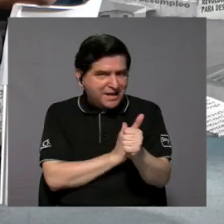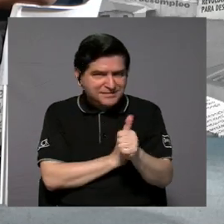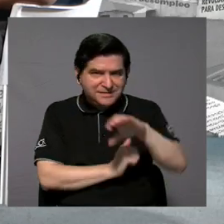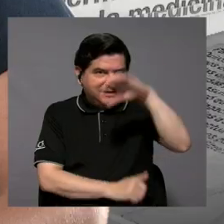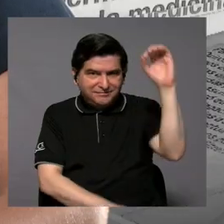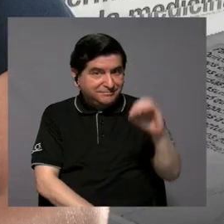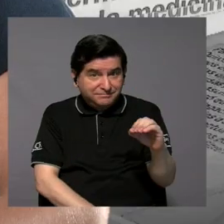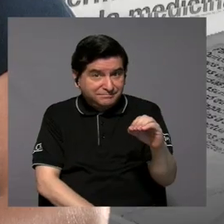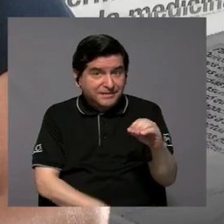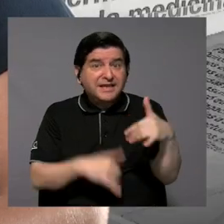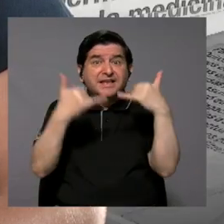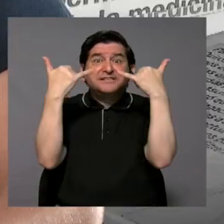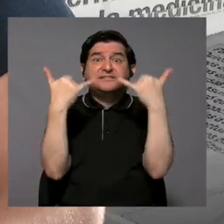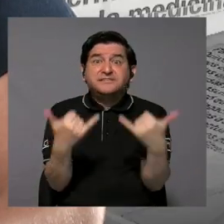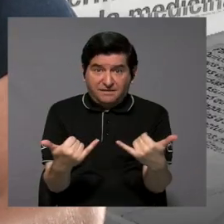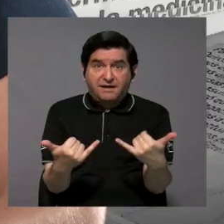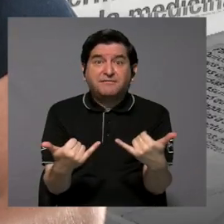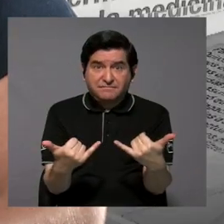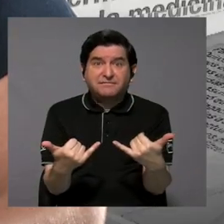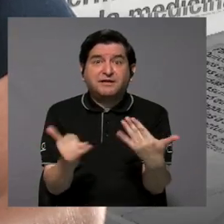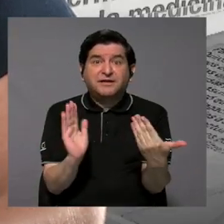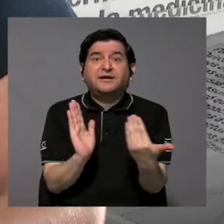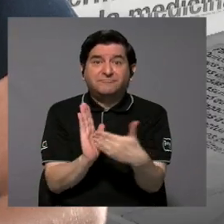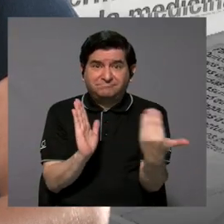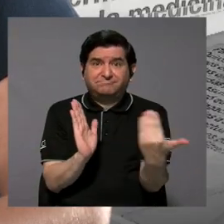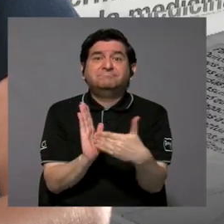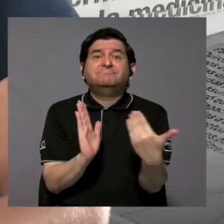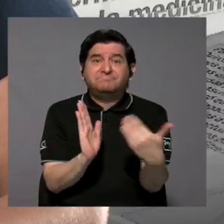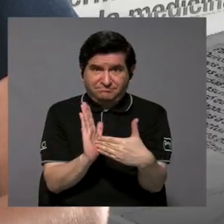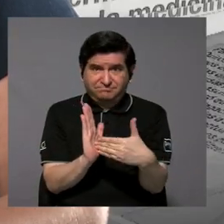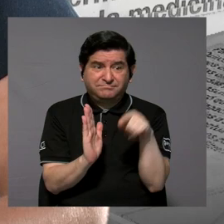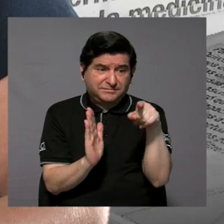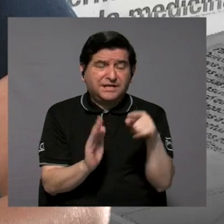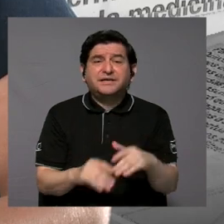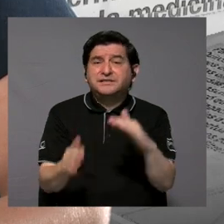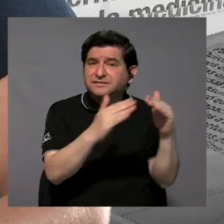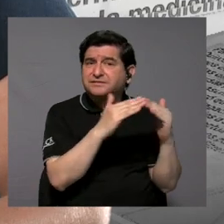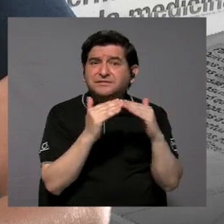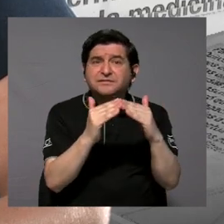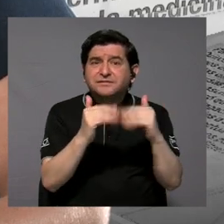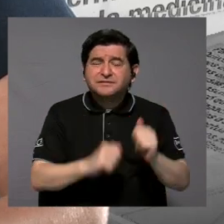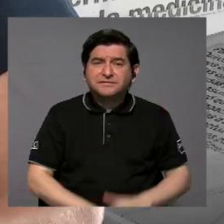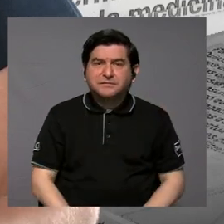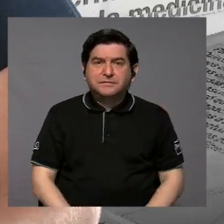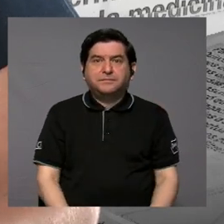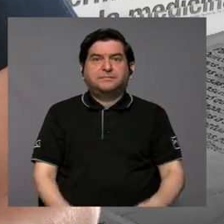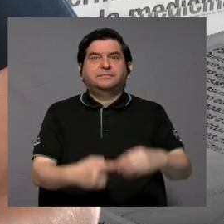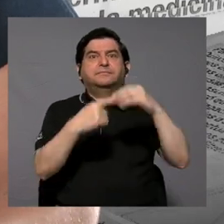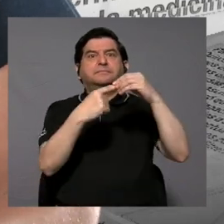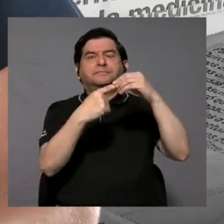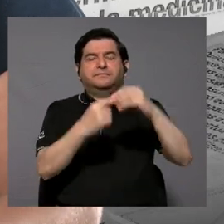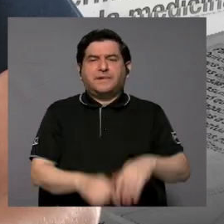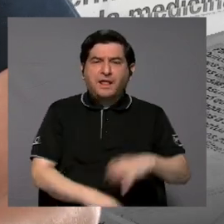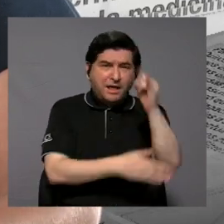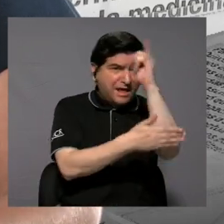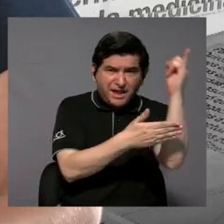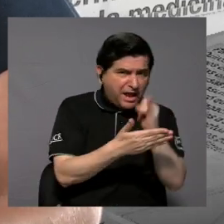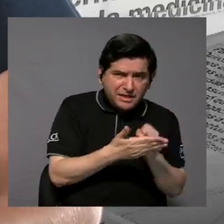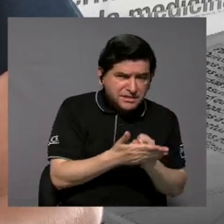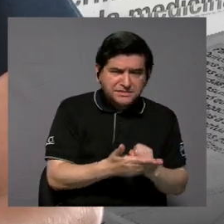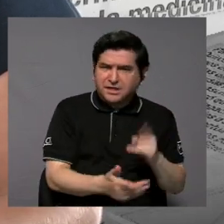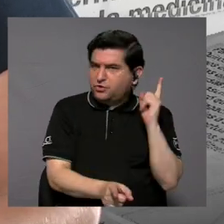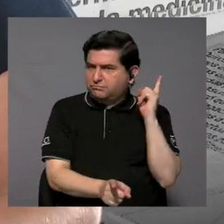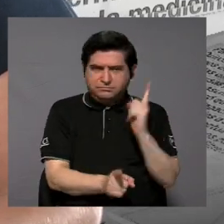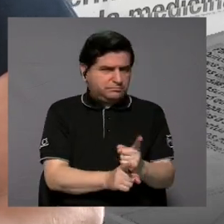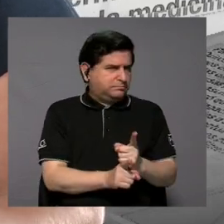porcentaje, ¿verdad? Ya estamos perjudicando a esa población, más si el diseño no